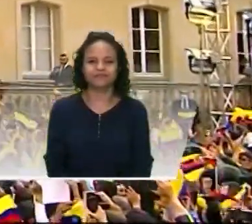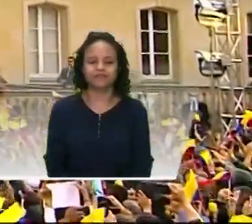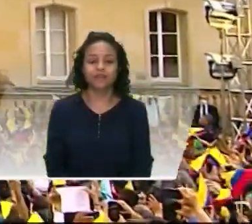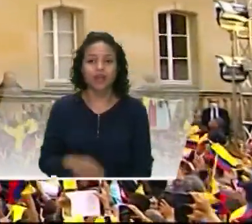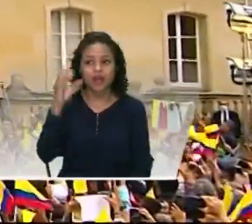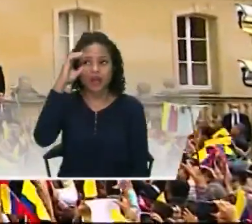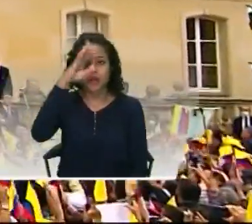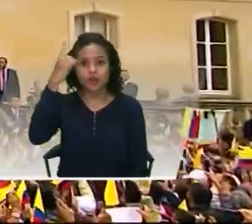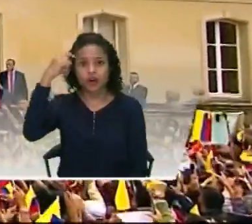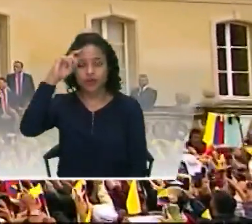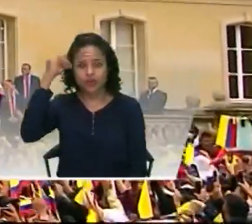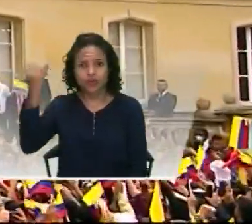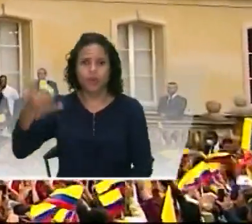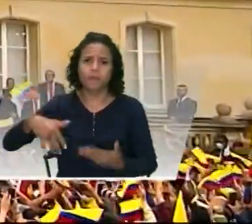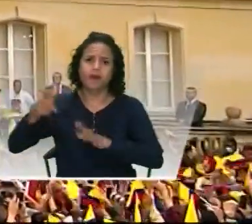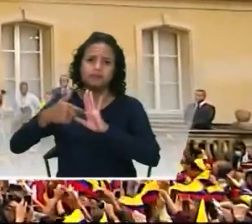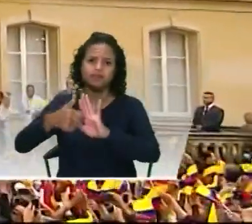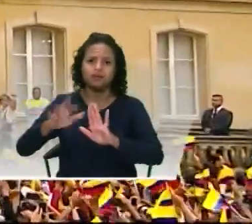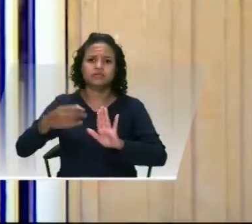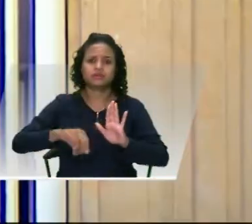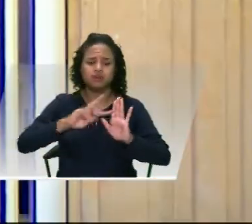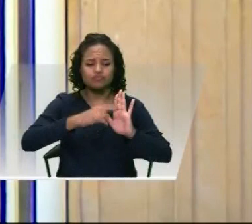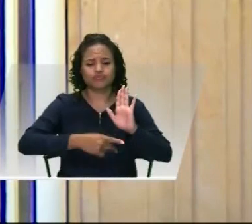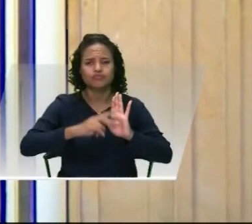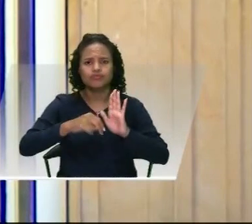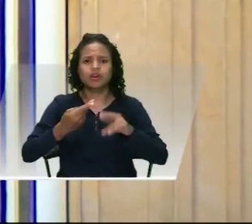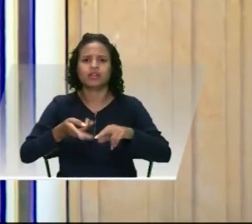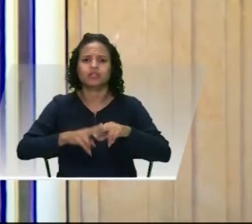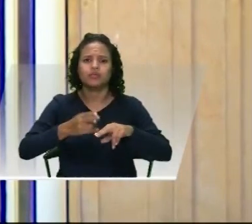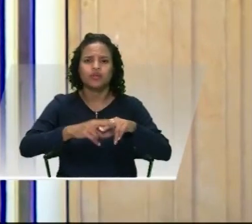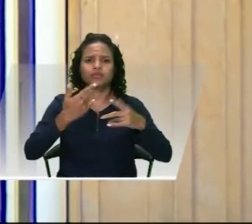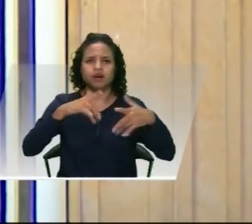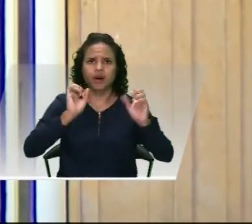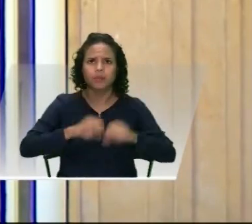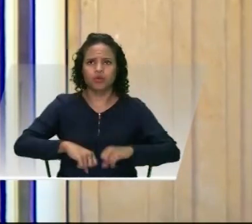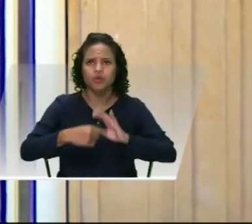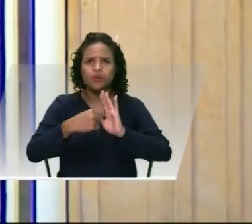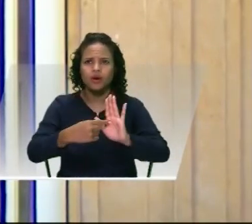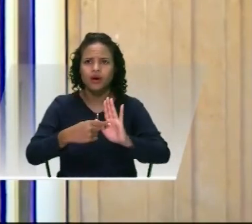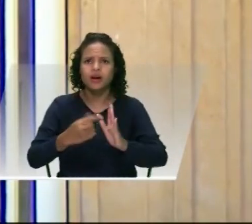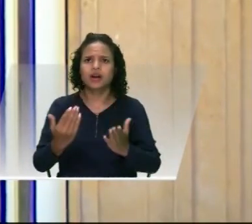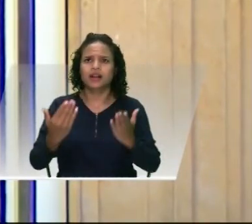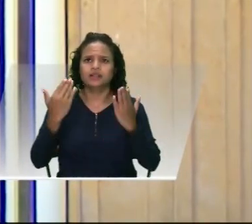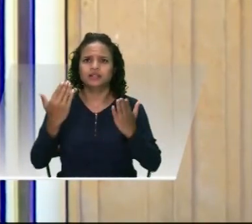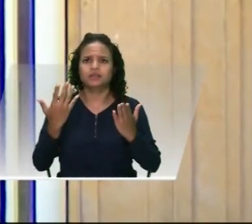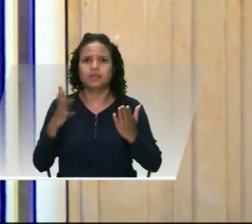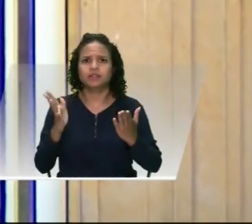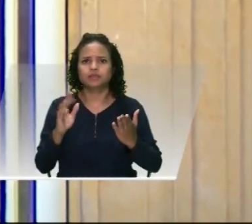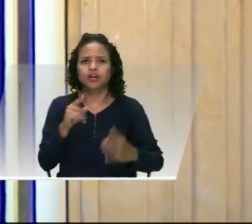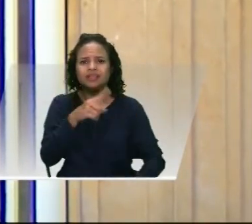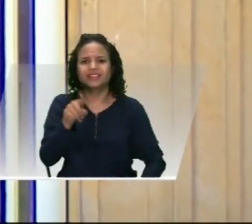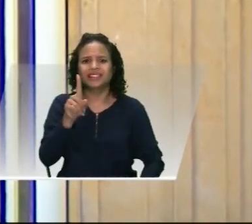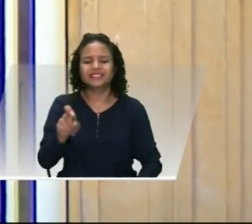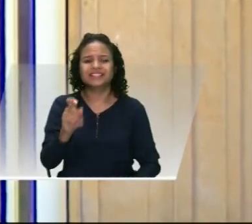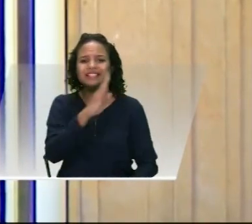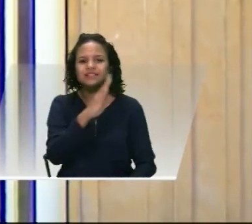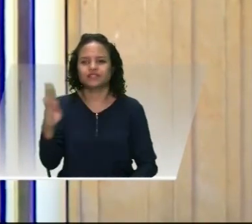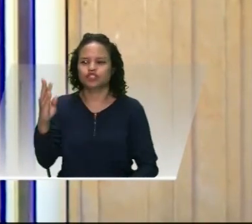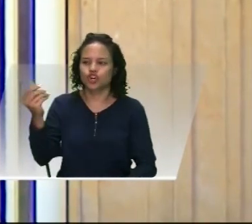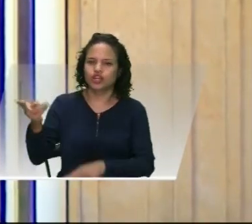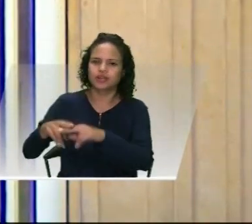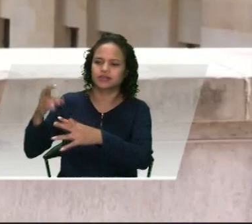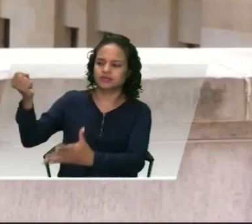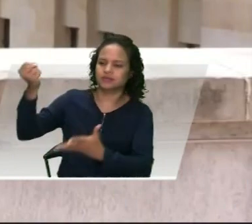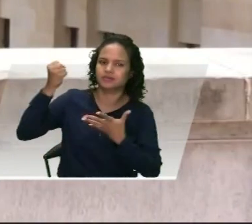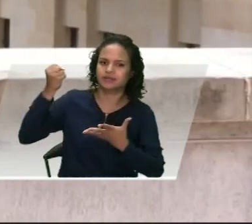principal logro ha sido la aprobación de la reforma tributaria, que le permitió tener unos 16 billones de pesos adicionales en el presupuesto